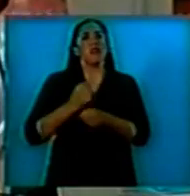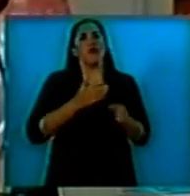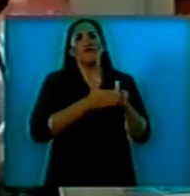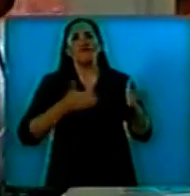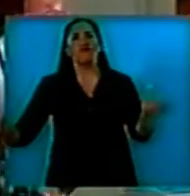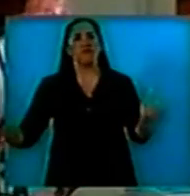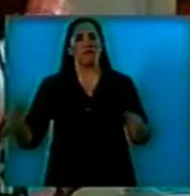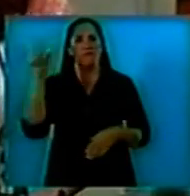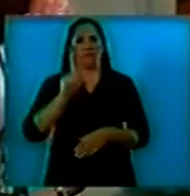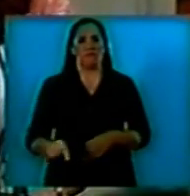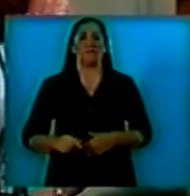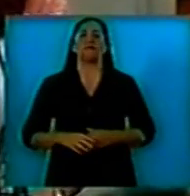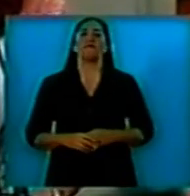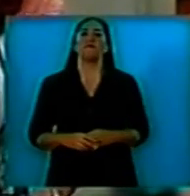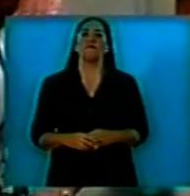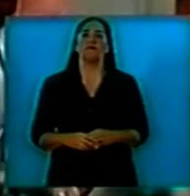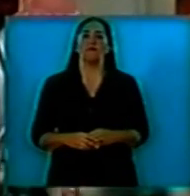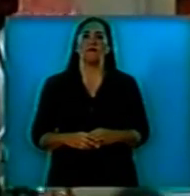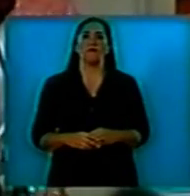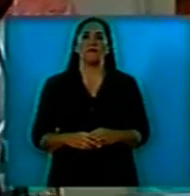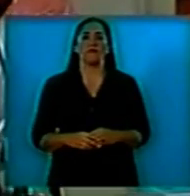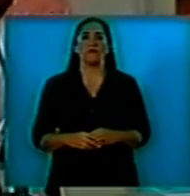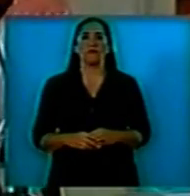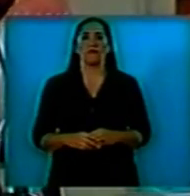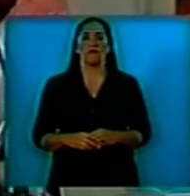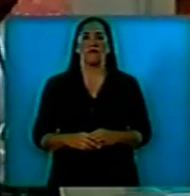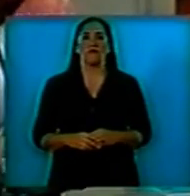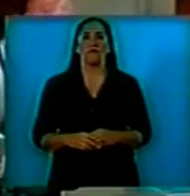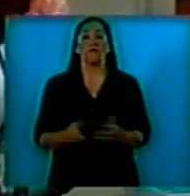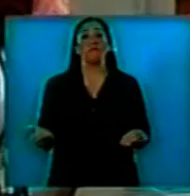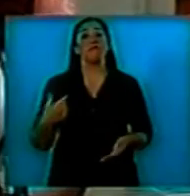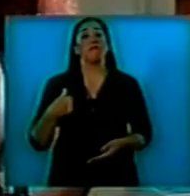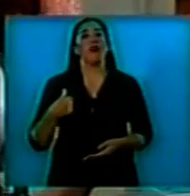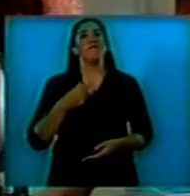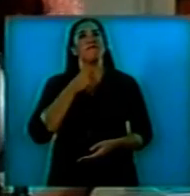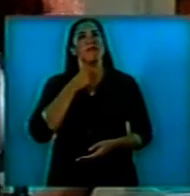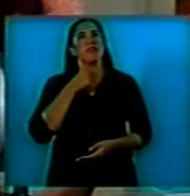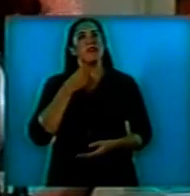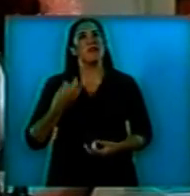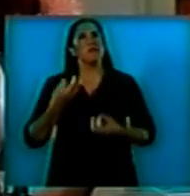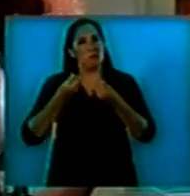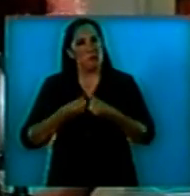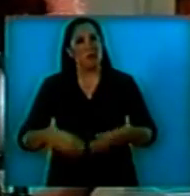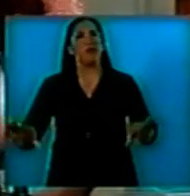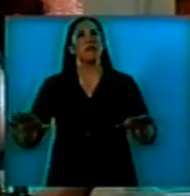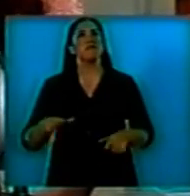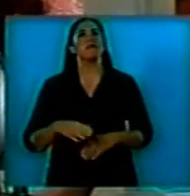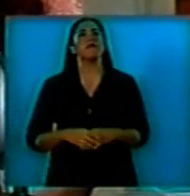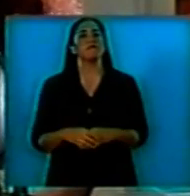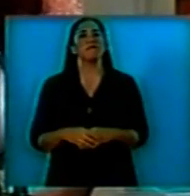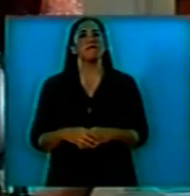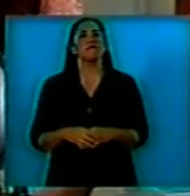Y la verdad que quiero comenzar dando